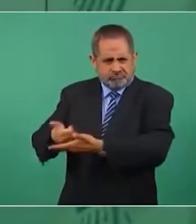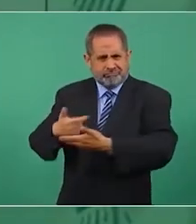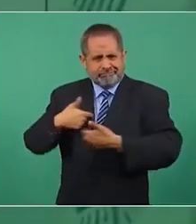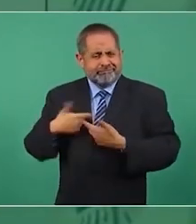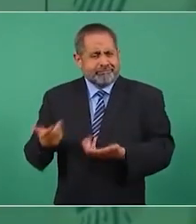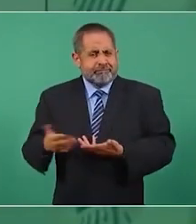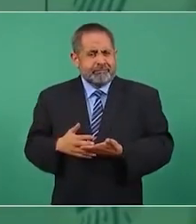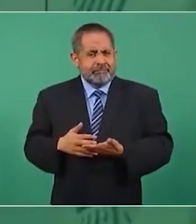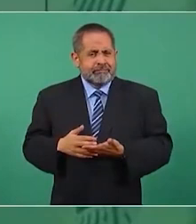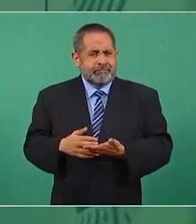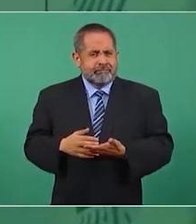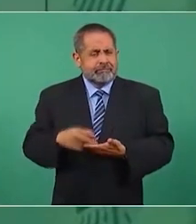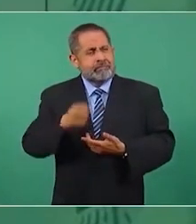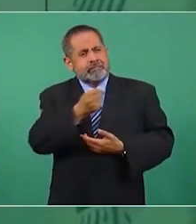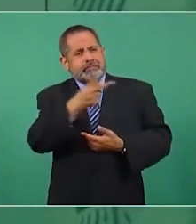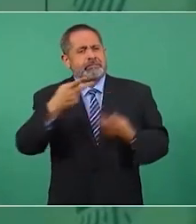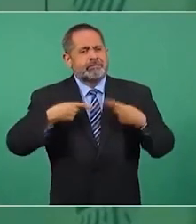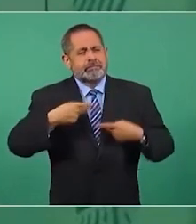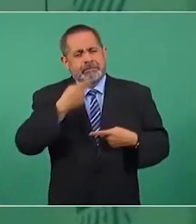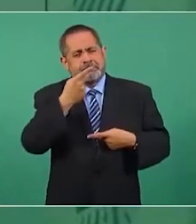dicen los que hablan inglés